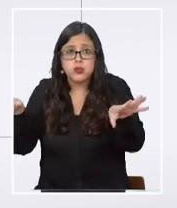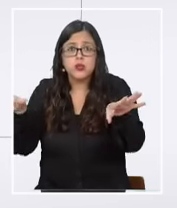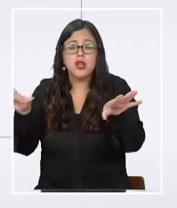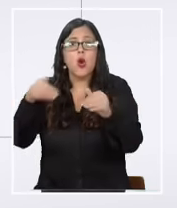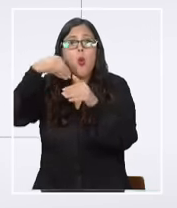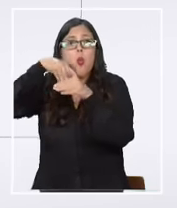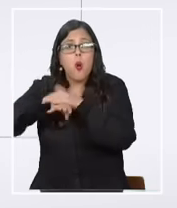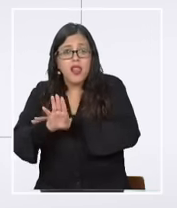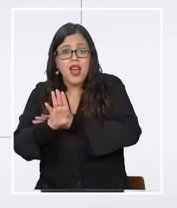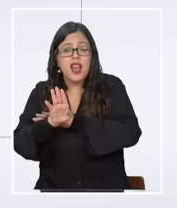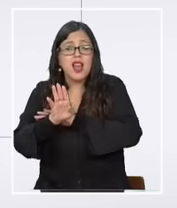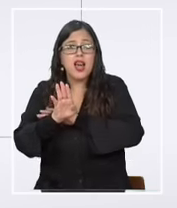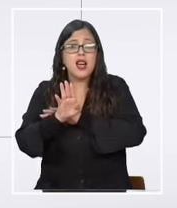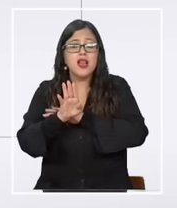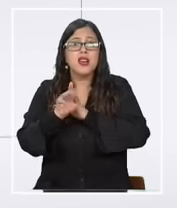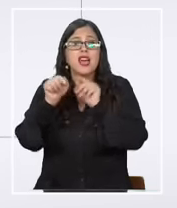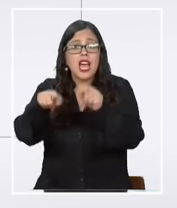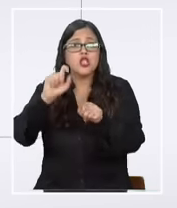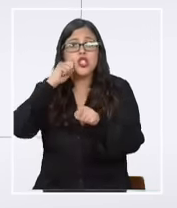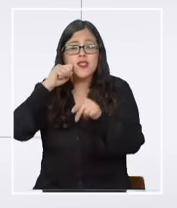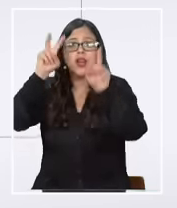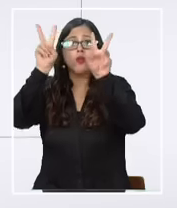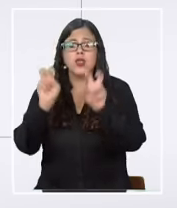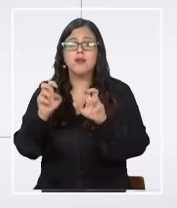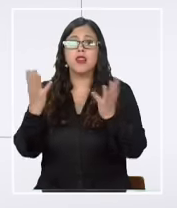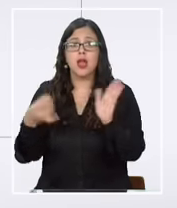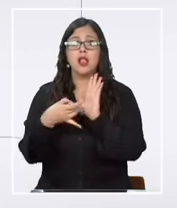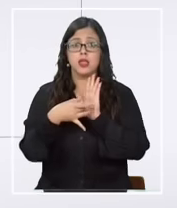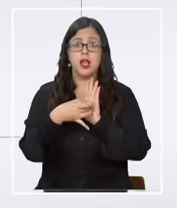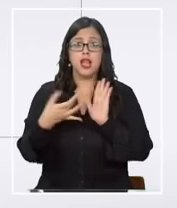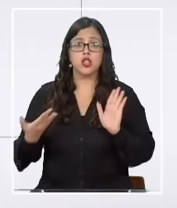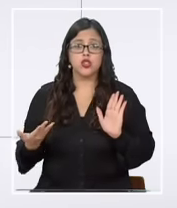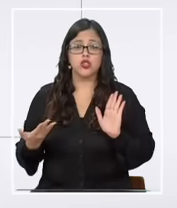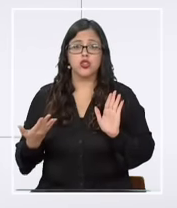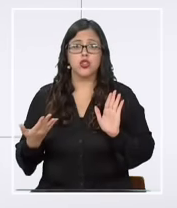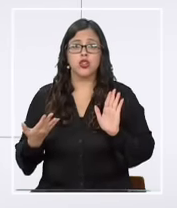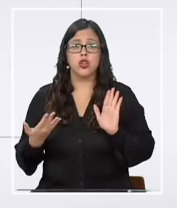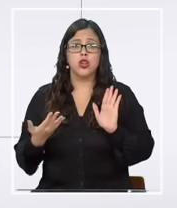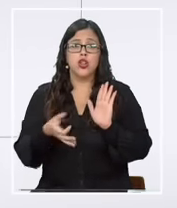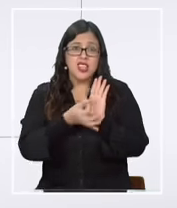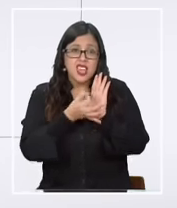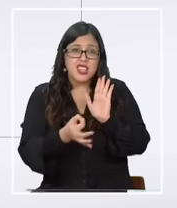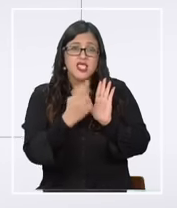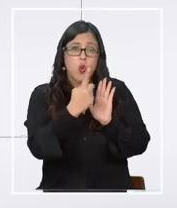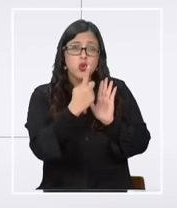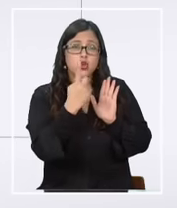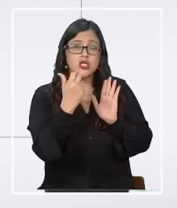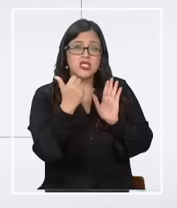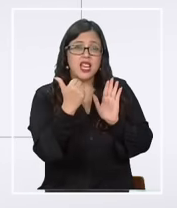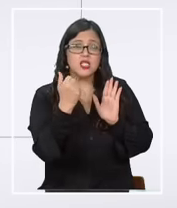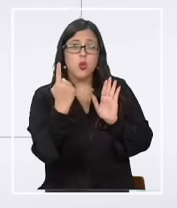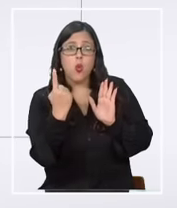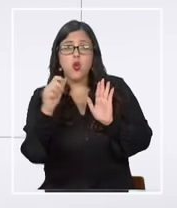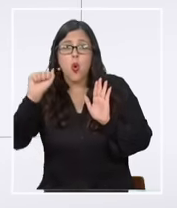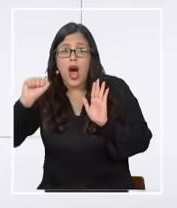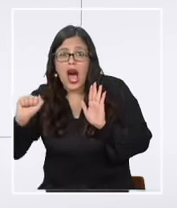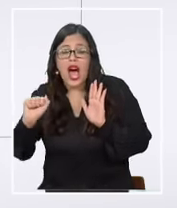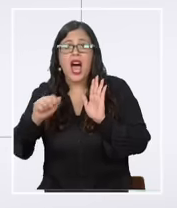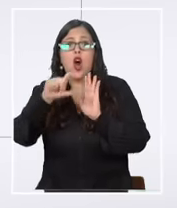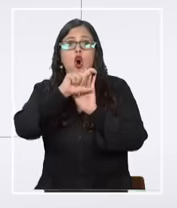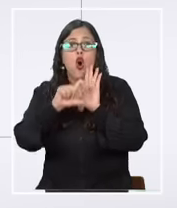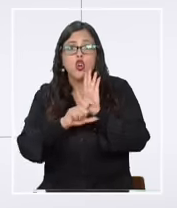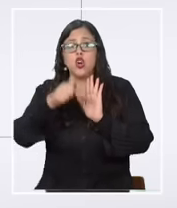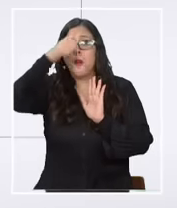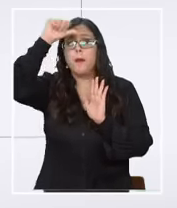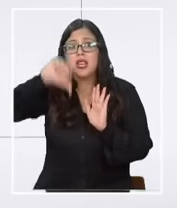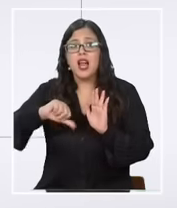almacenarla y grabarla constituye un delito que está tipificado en el 161a del código penal y por lo